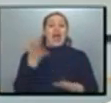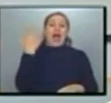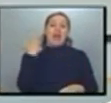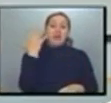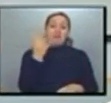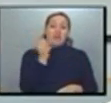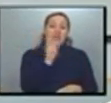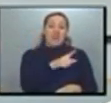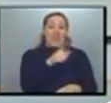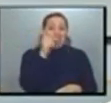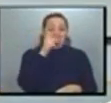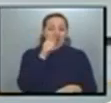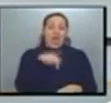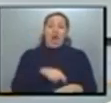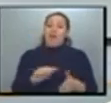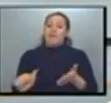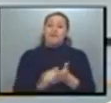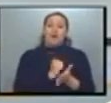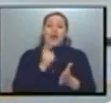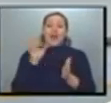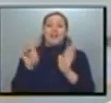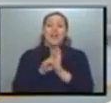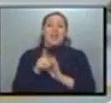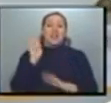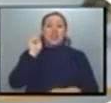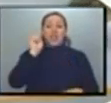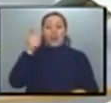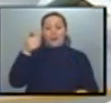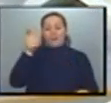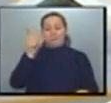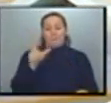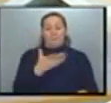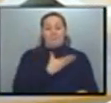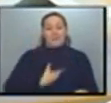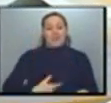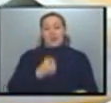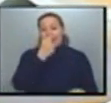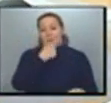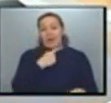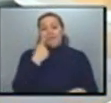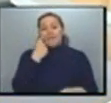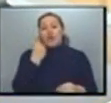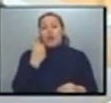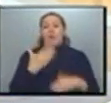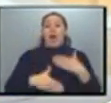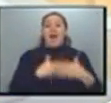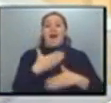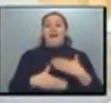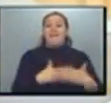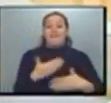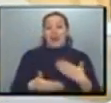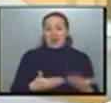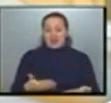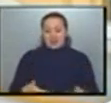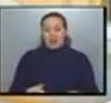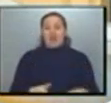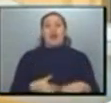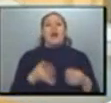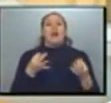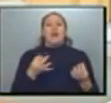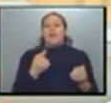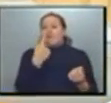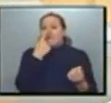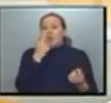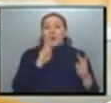que ahora fue borrado por un decreto por parte del presidente Macri. Veremos cómo avanza la intención de todo esto, es justamente atraer